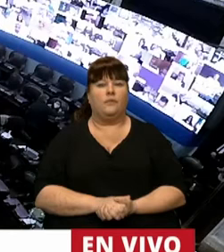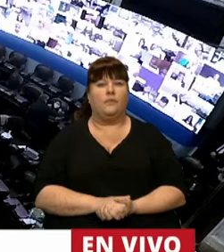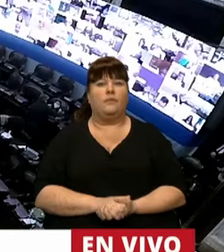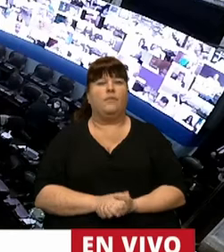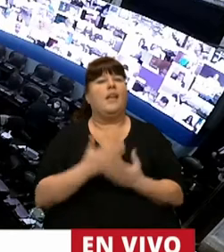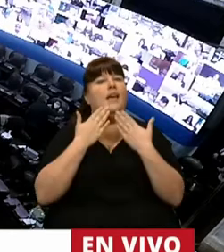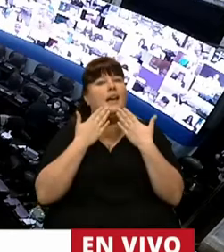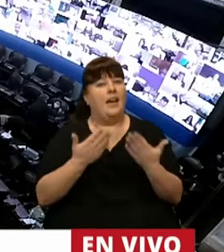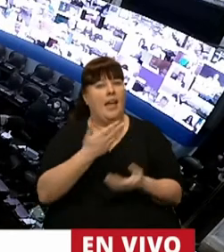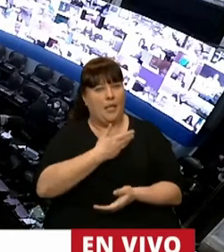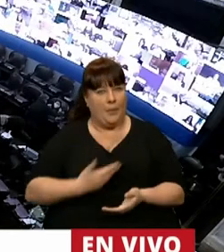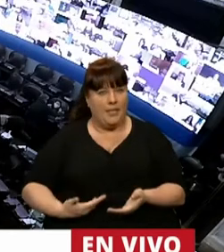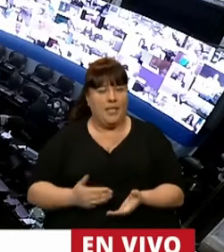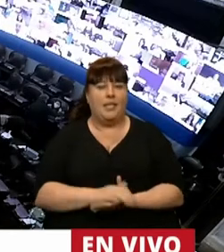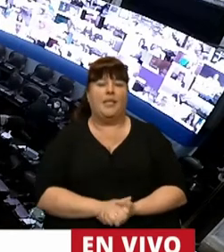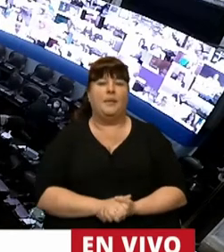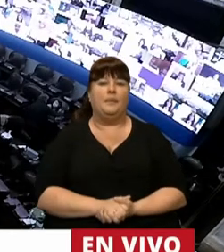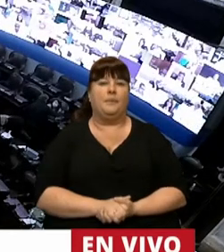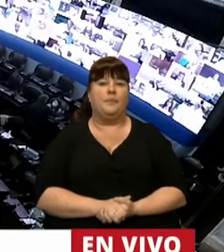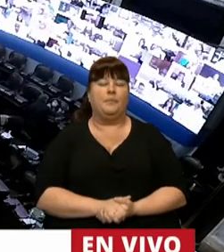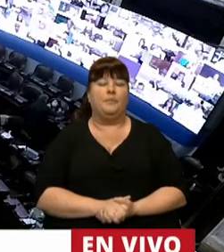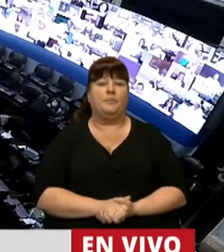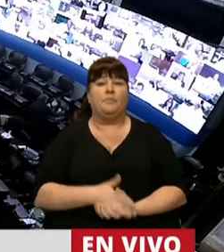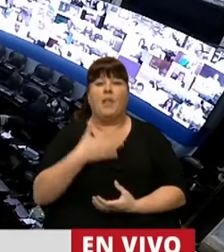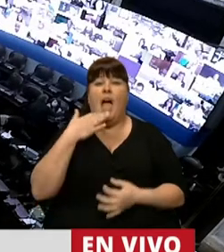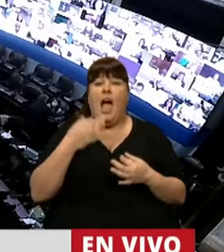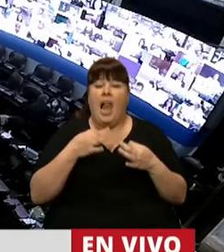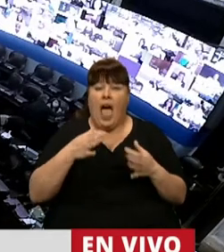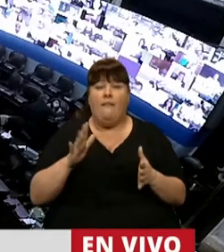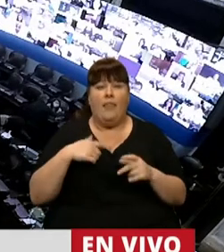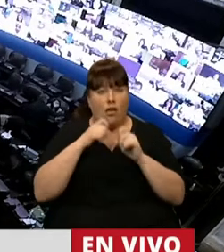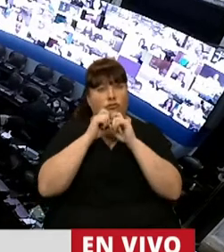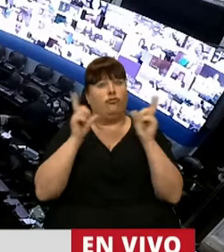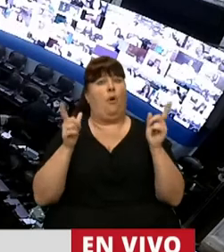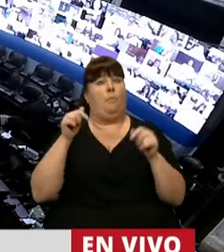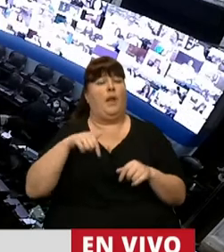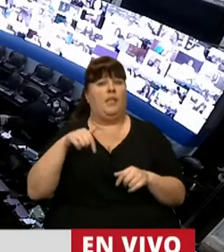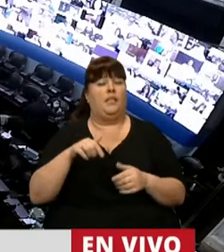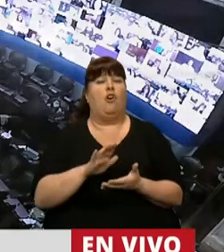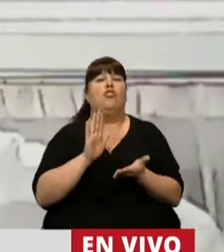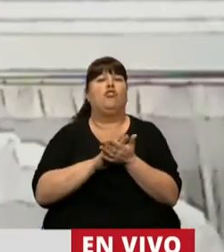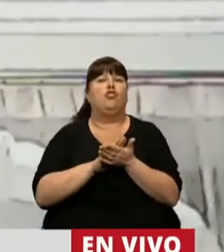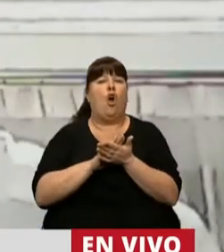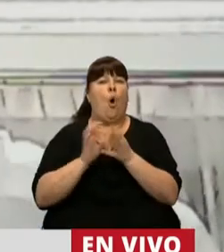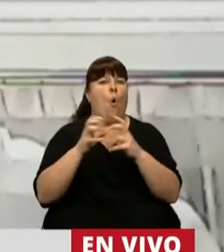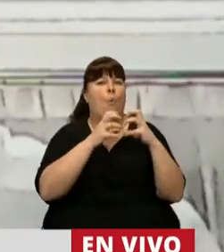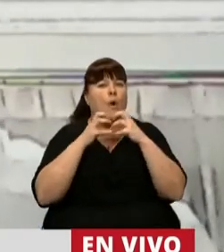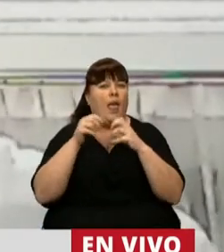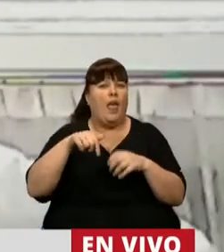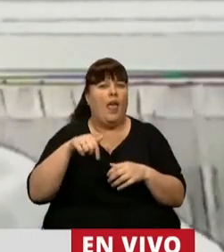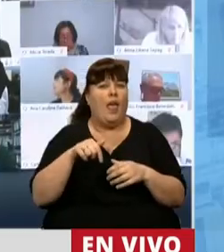Gracias, Presidente. La verdad que sorprendido en el día de hoy por el tratamiento